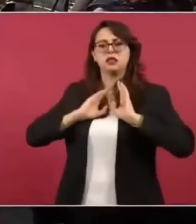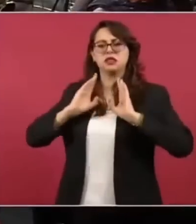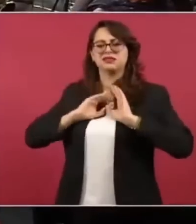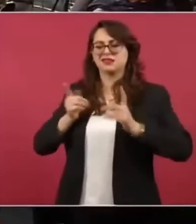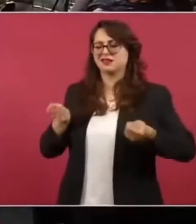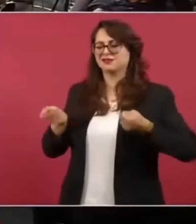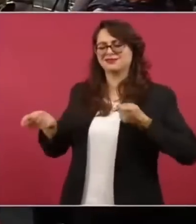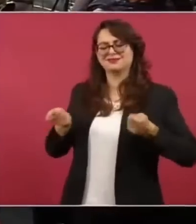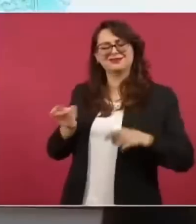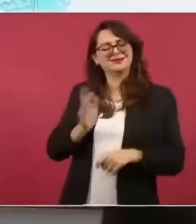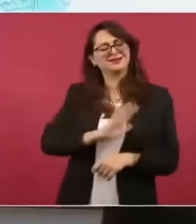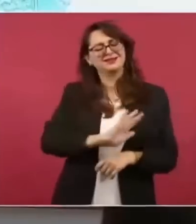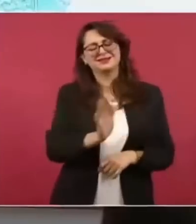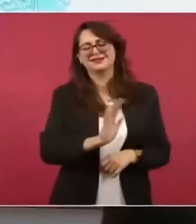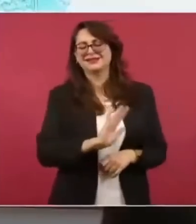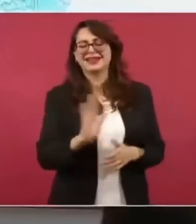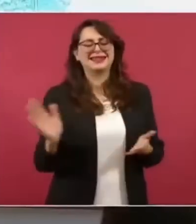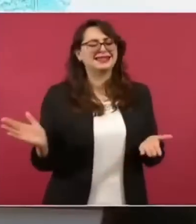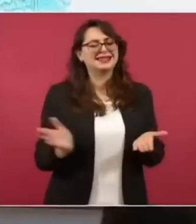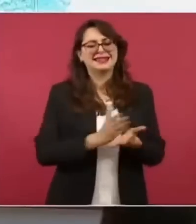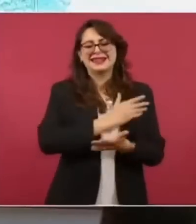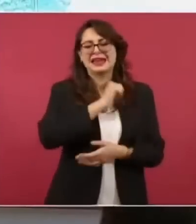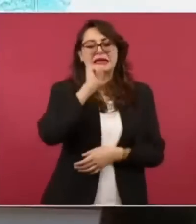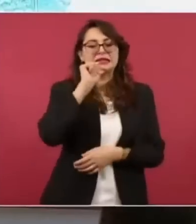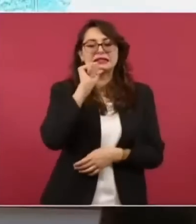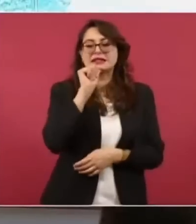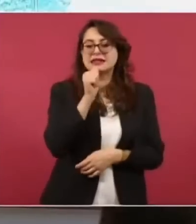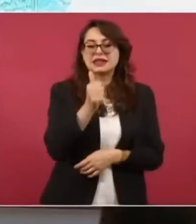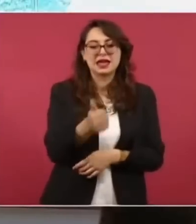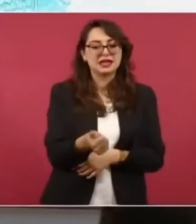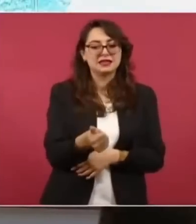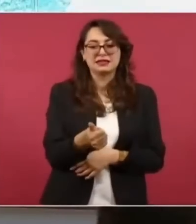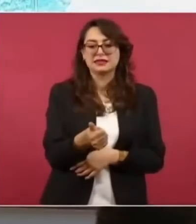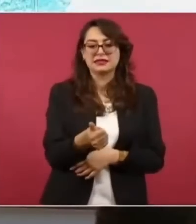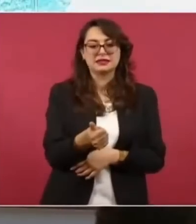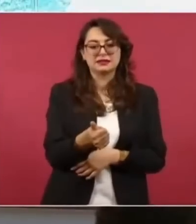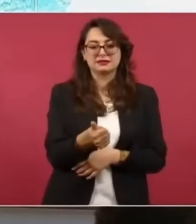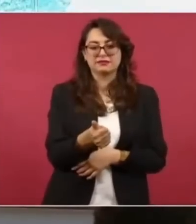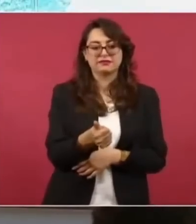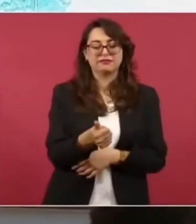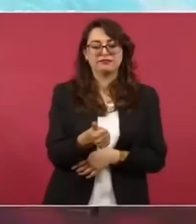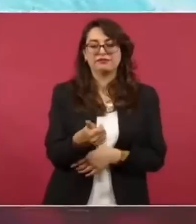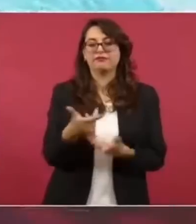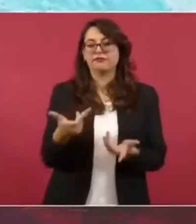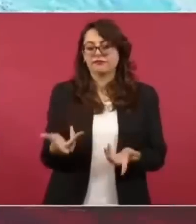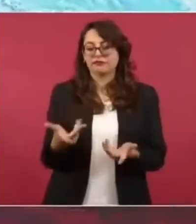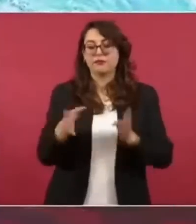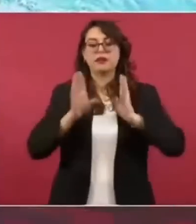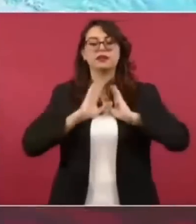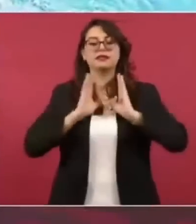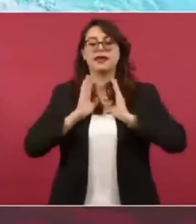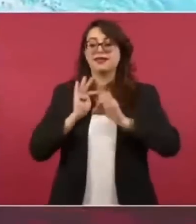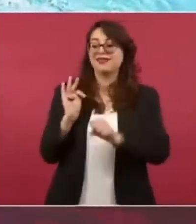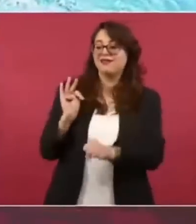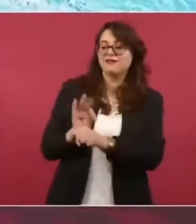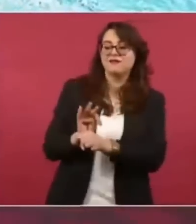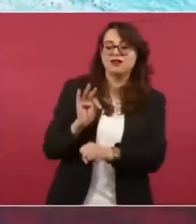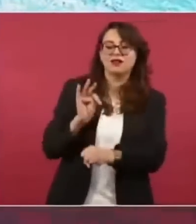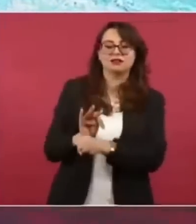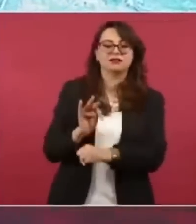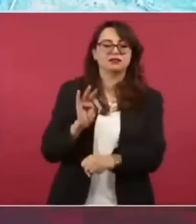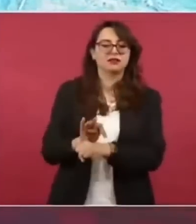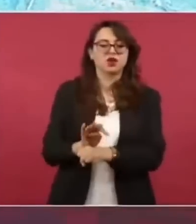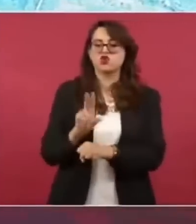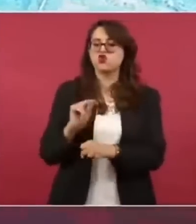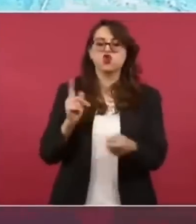de nuestro territorio y otra cosa es la militarización ¿pero por qué a